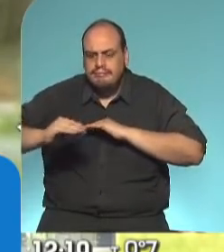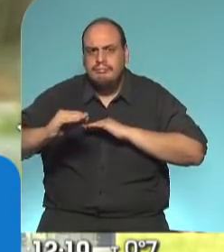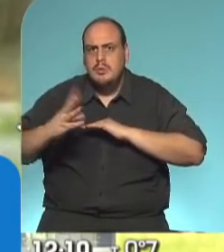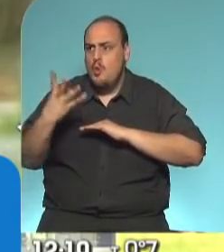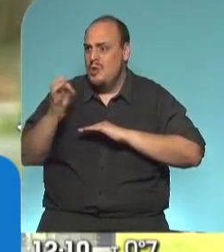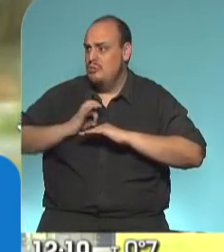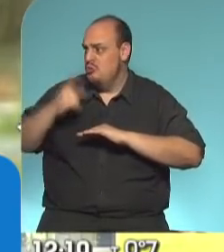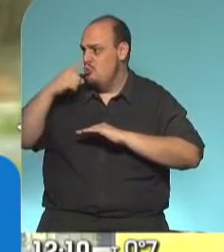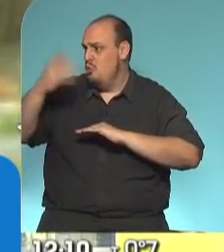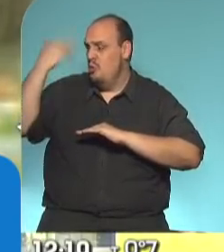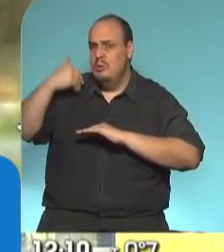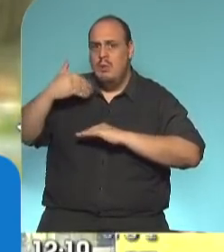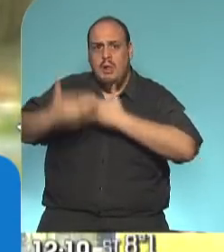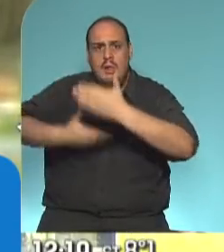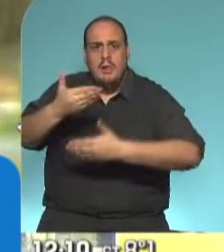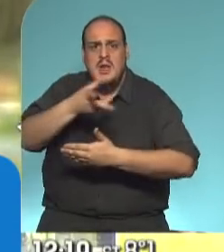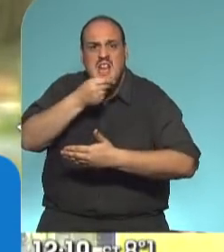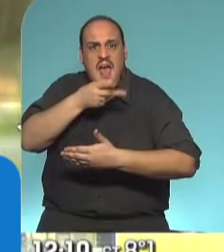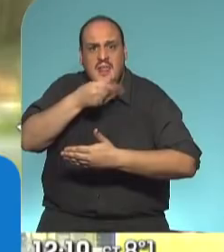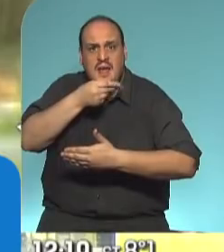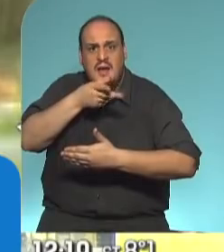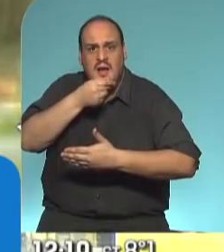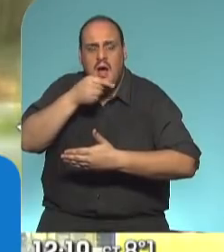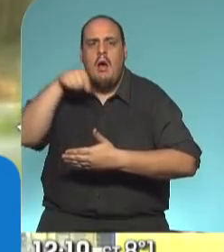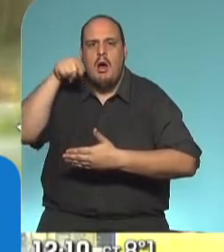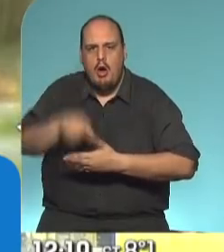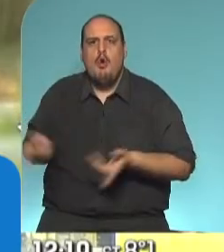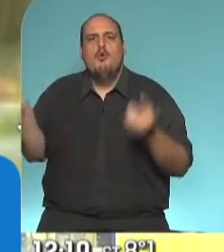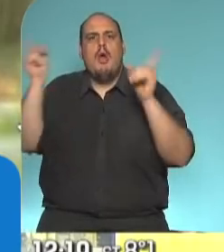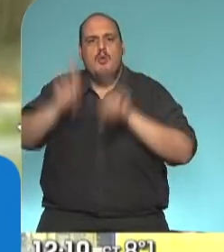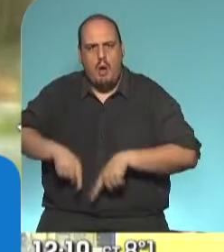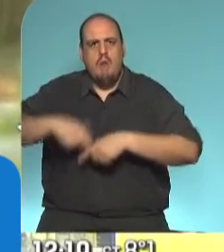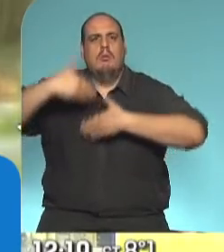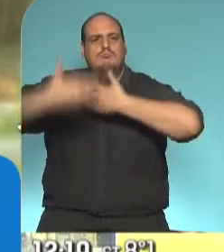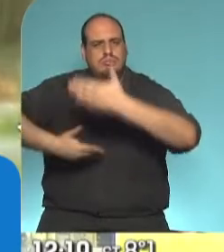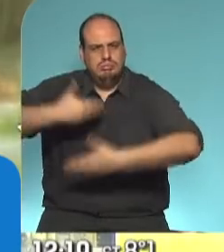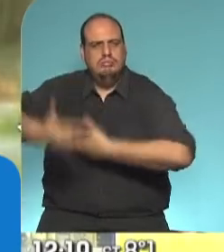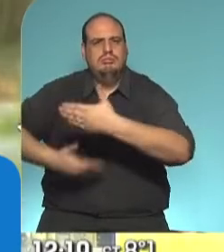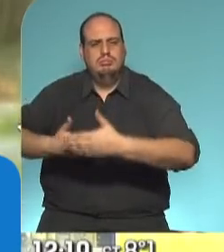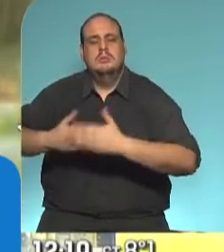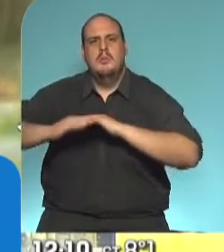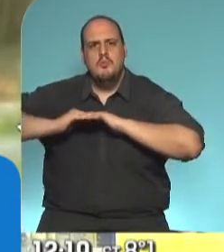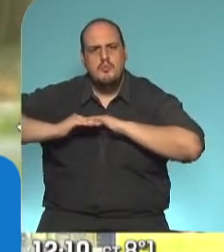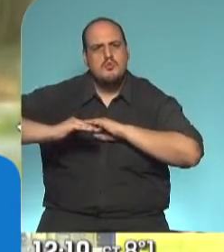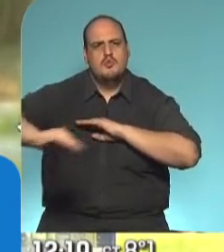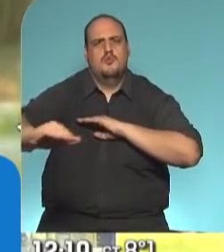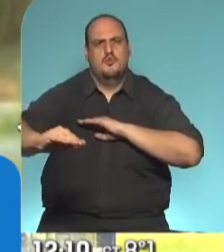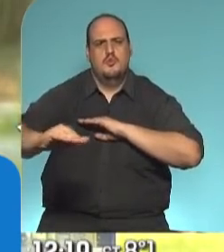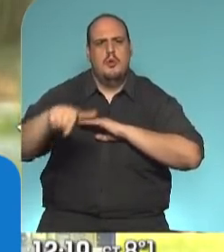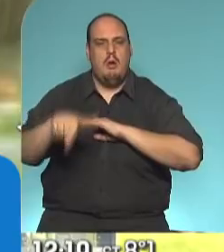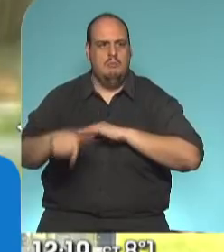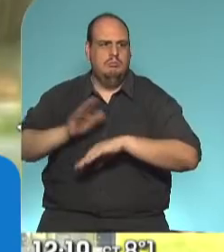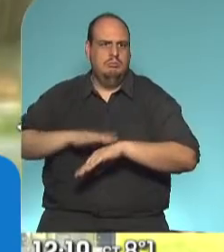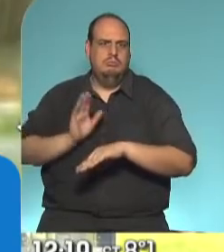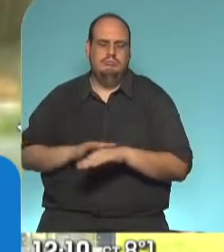avances y que ya estamos ejecutando desde el inicio de este año a muy buen